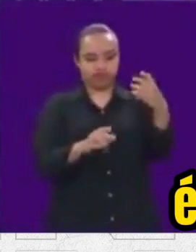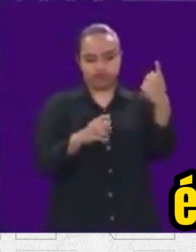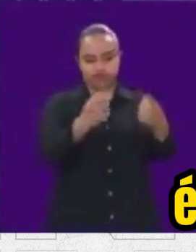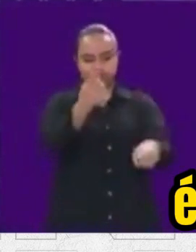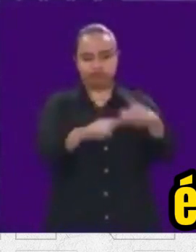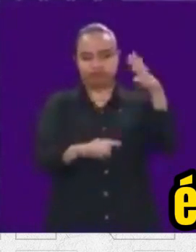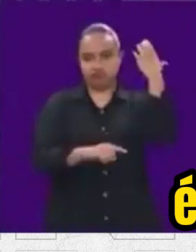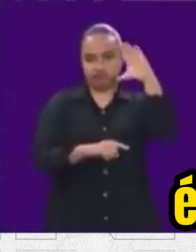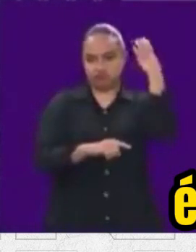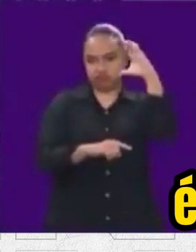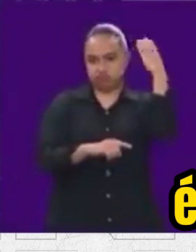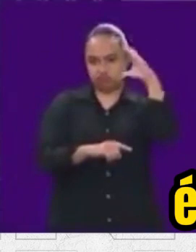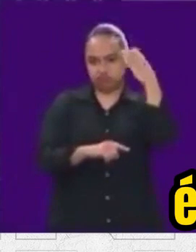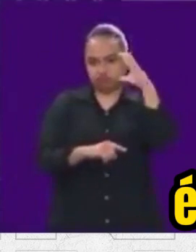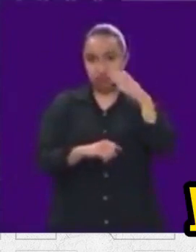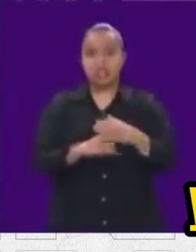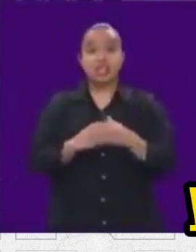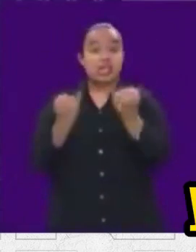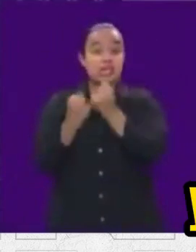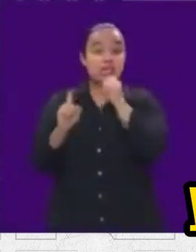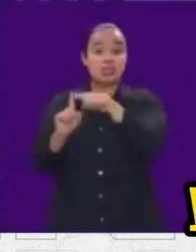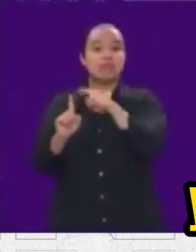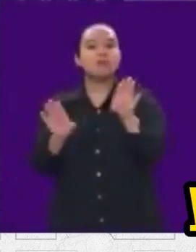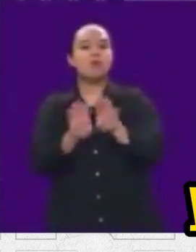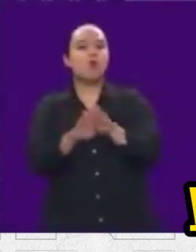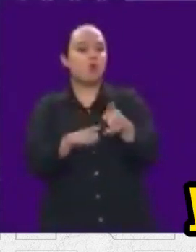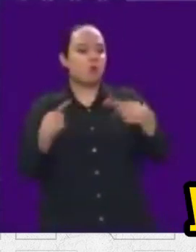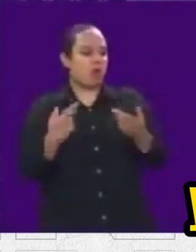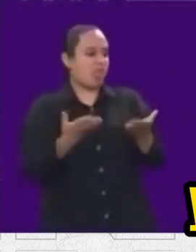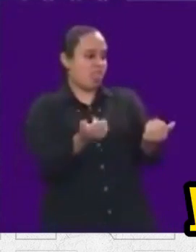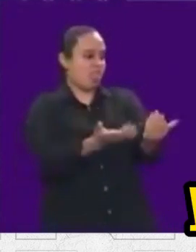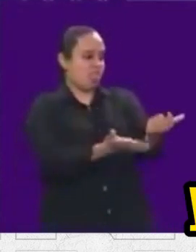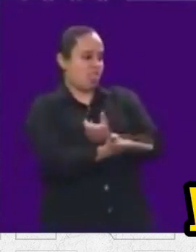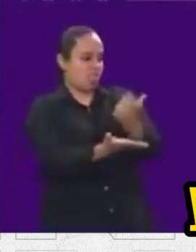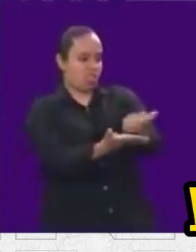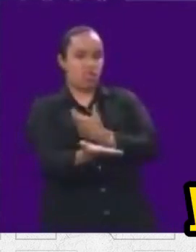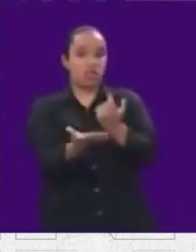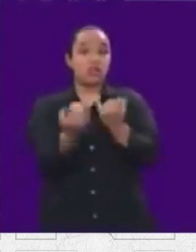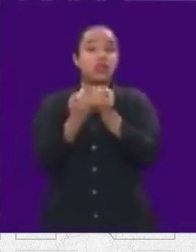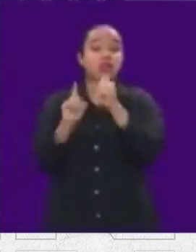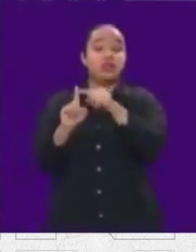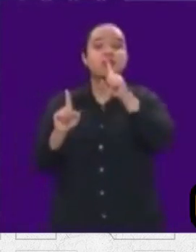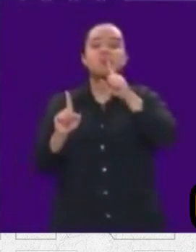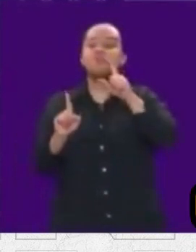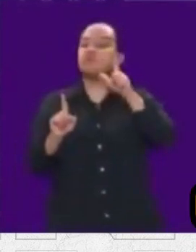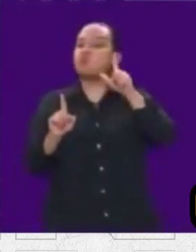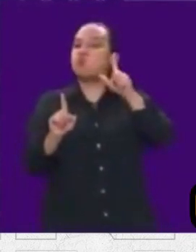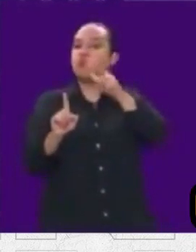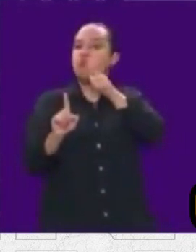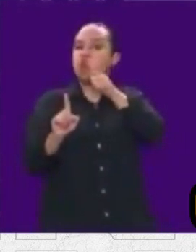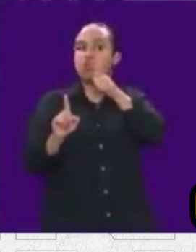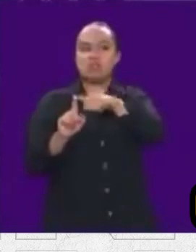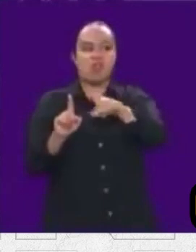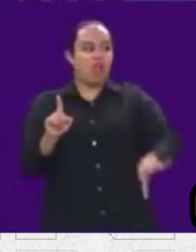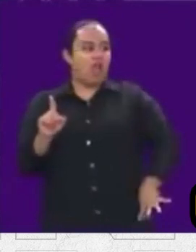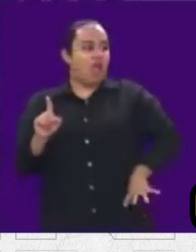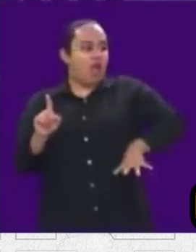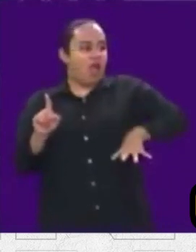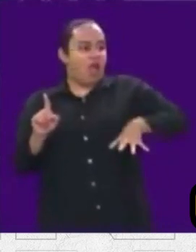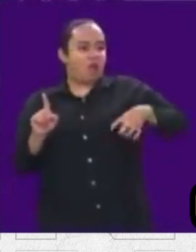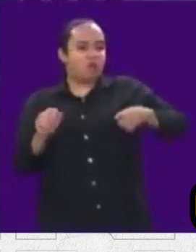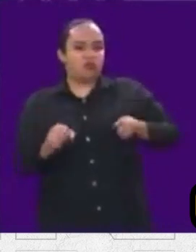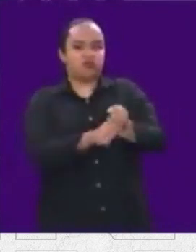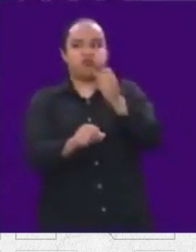fue acusado también de extorsión y él fue acusado por abuso policial. En el 2016 la